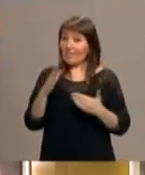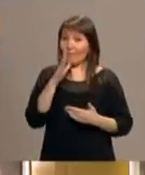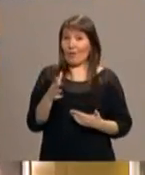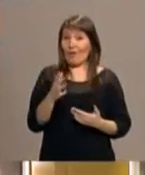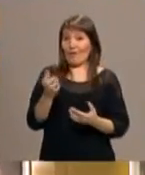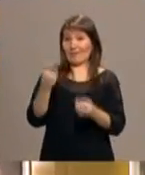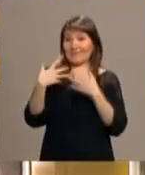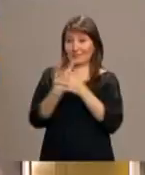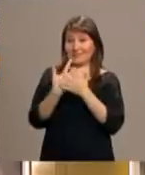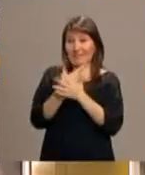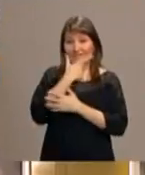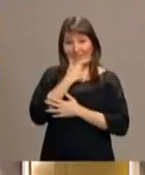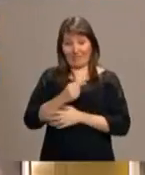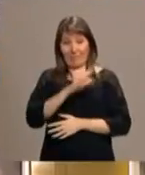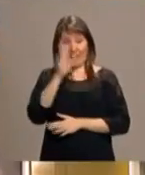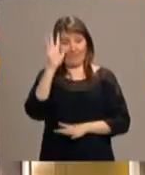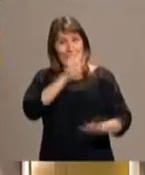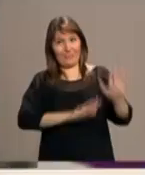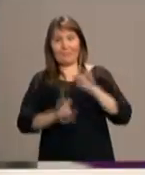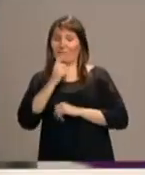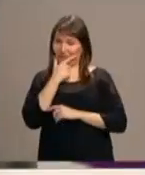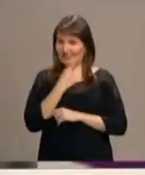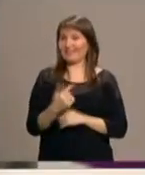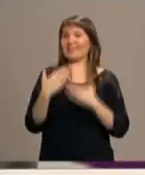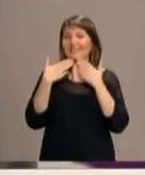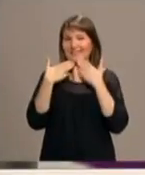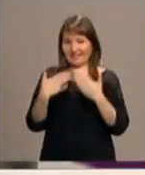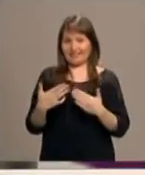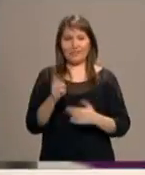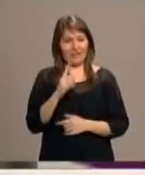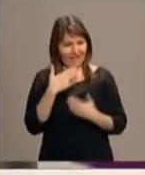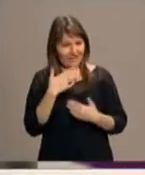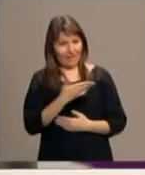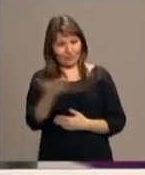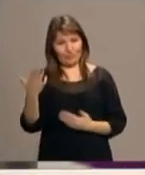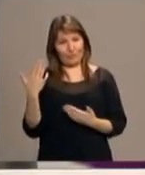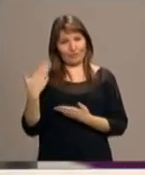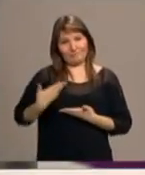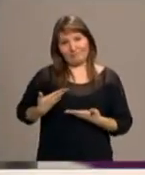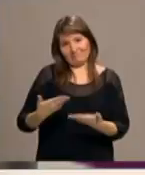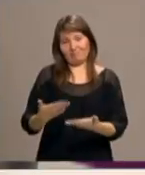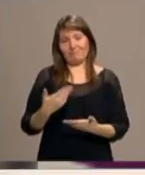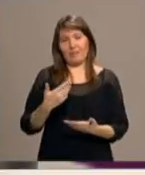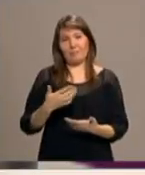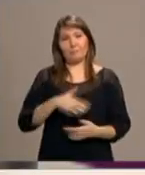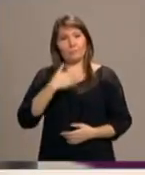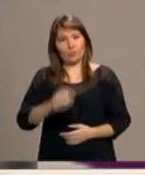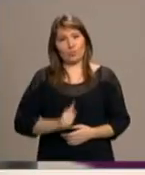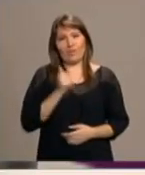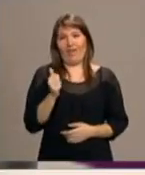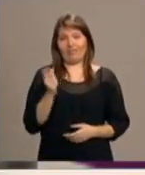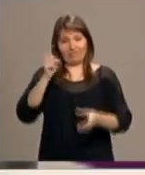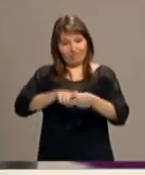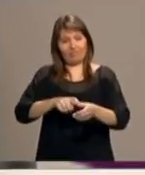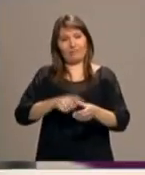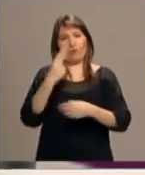lo que muchas veces es complicado, ¿no? Muchas gracias a vosotros por dar esta posibilidad de que nos impliquemos en algo que sabemos que para el Papa es